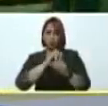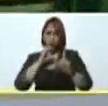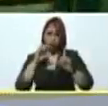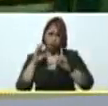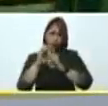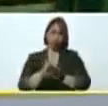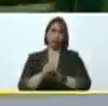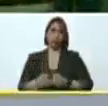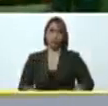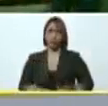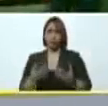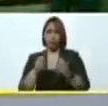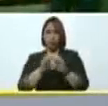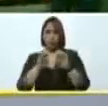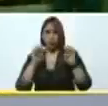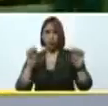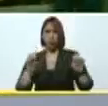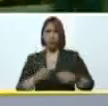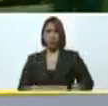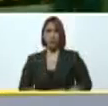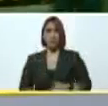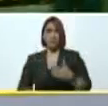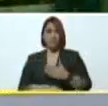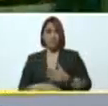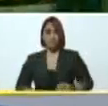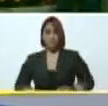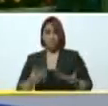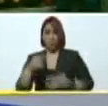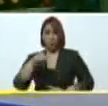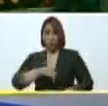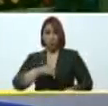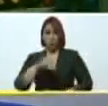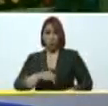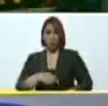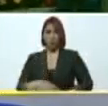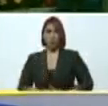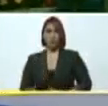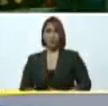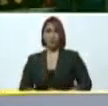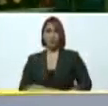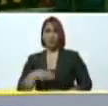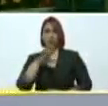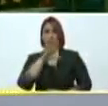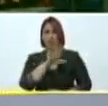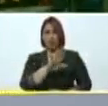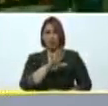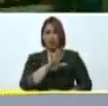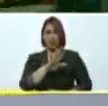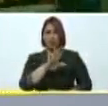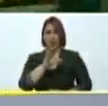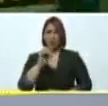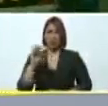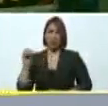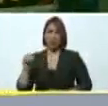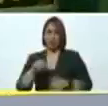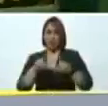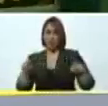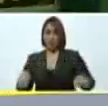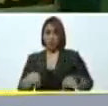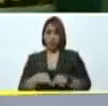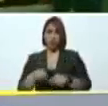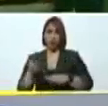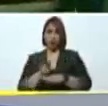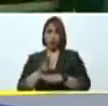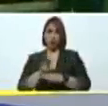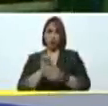obras educativas vamos a entregar hoy estamos entregando 500 canchas de usos múltiples